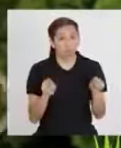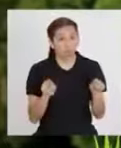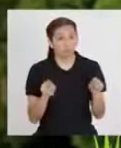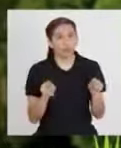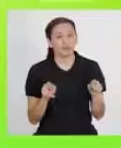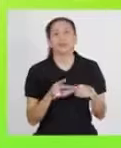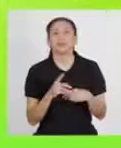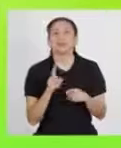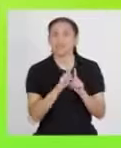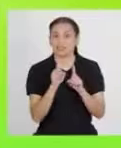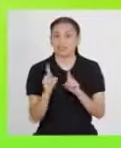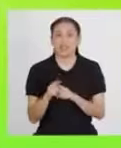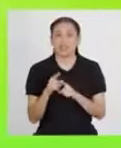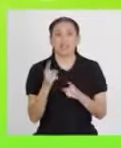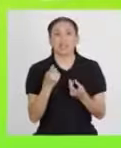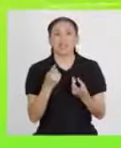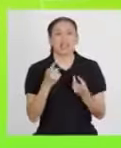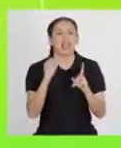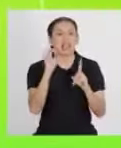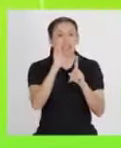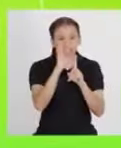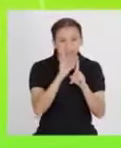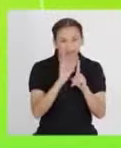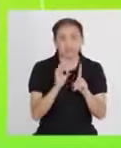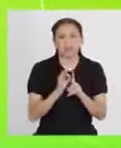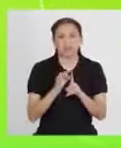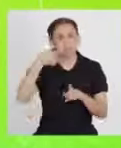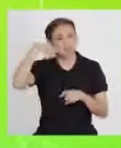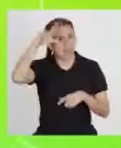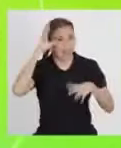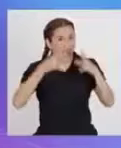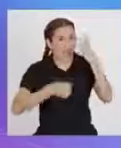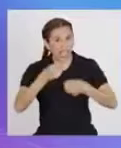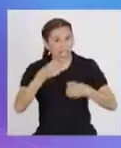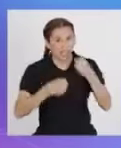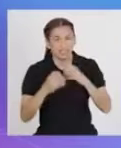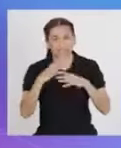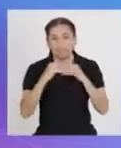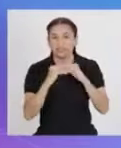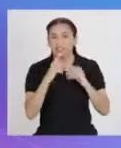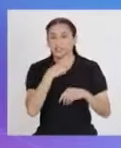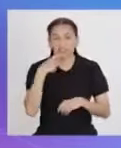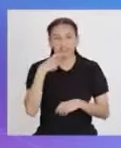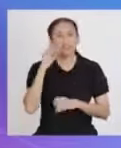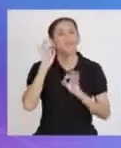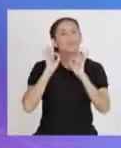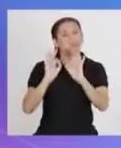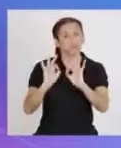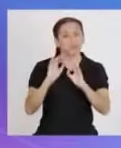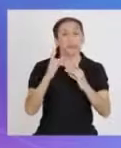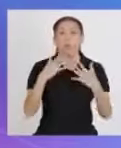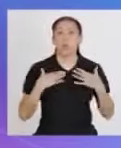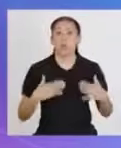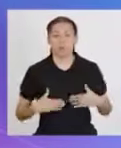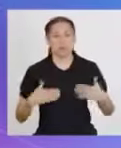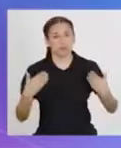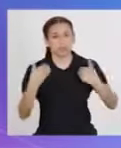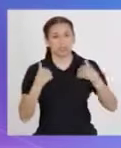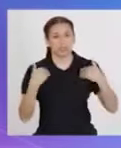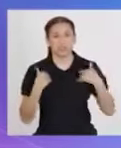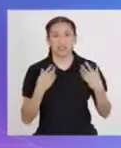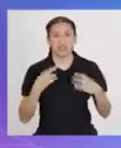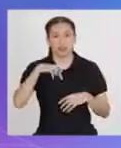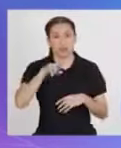huevos, legumbres secas, lácteos, frutos secos. Respuesta correcta. El cuerpo está